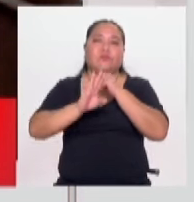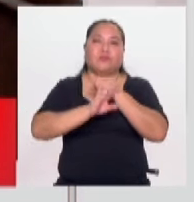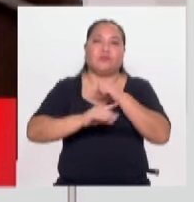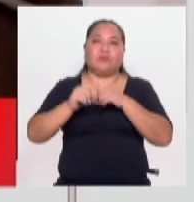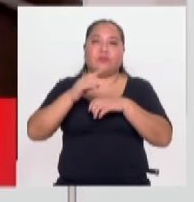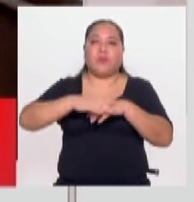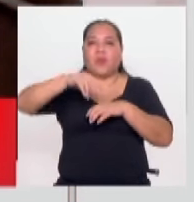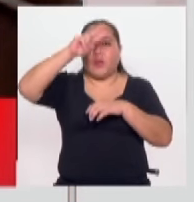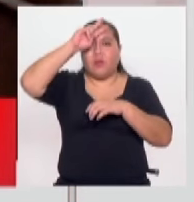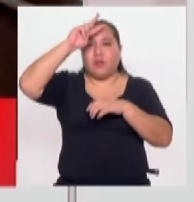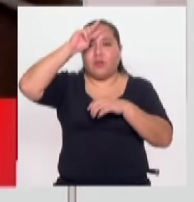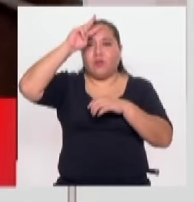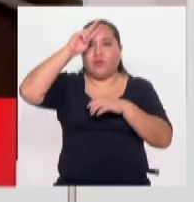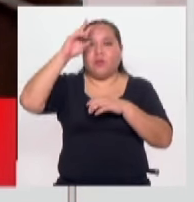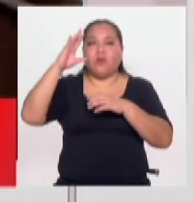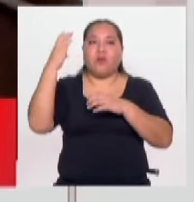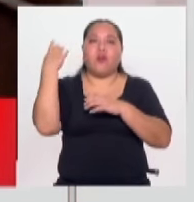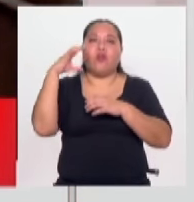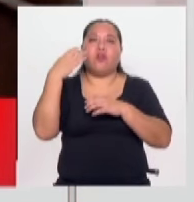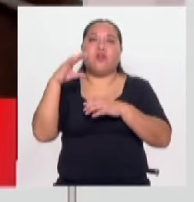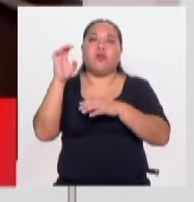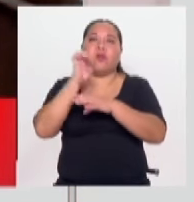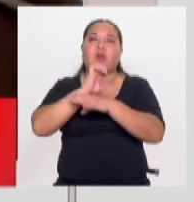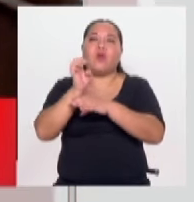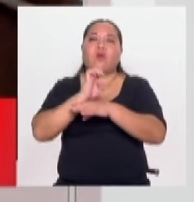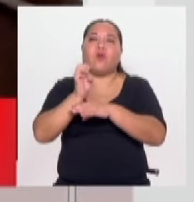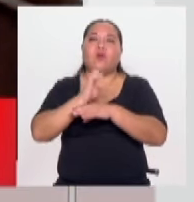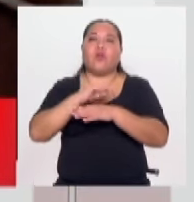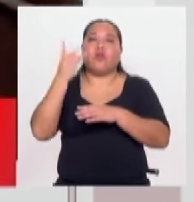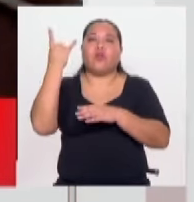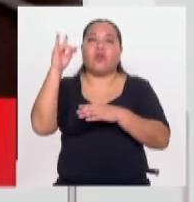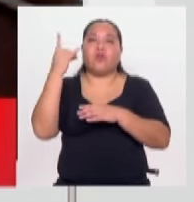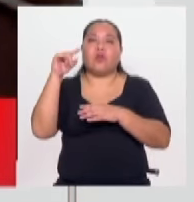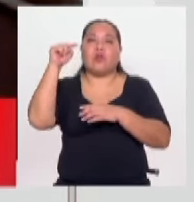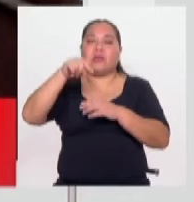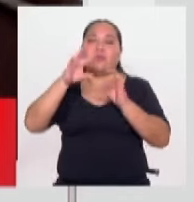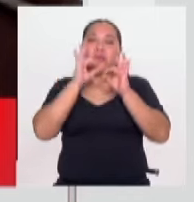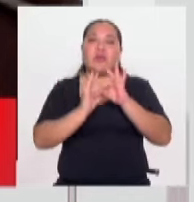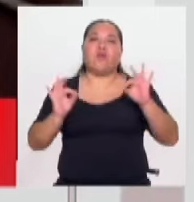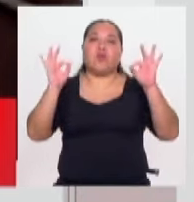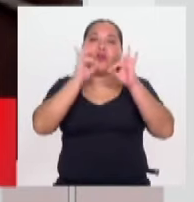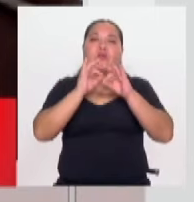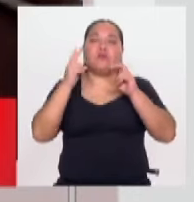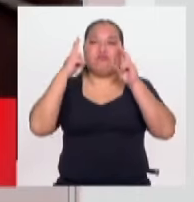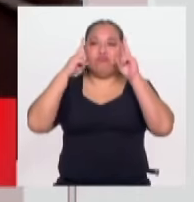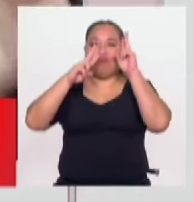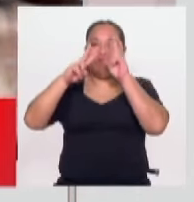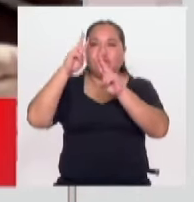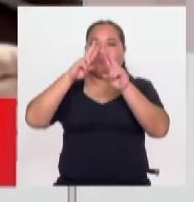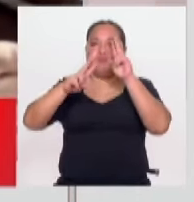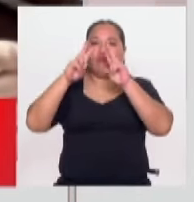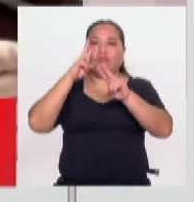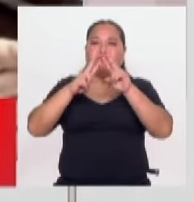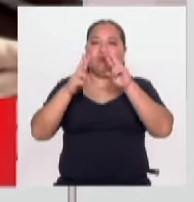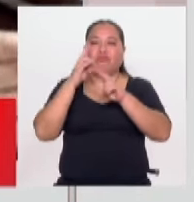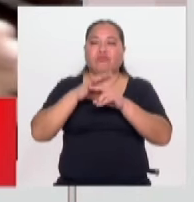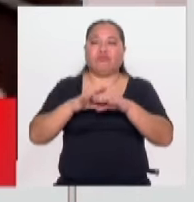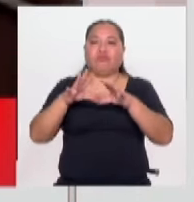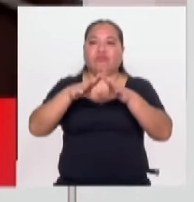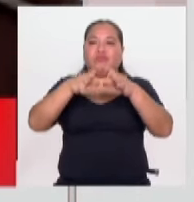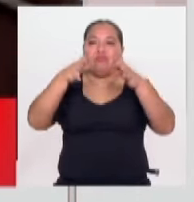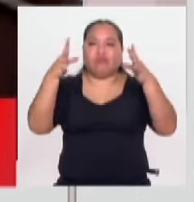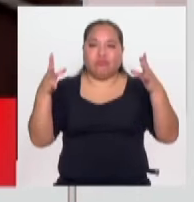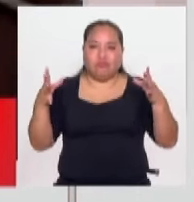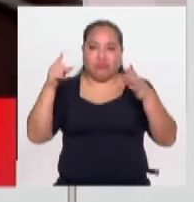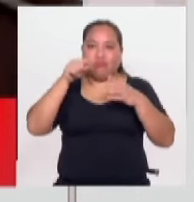Colombia, de Ecuador y Bolivia. Y digo que es muy importante porque estamos enfrentándonos a una multinacional del delito.